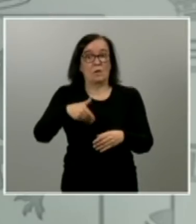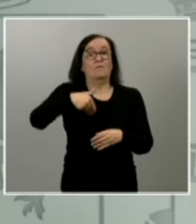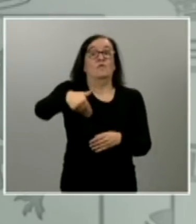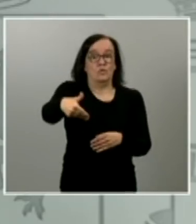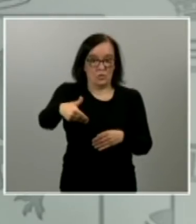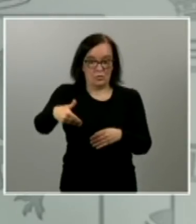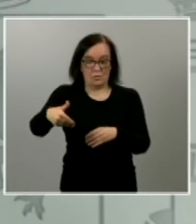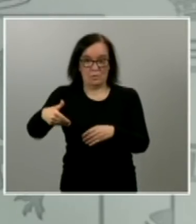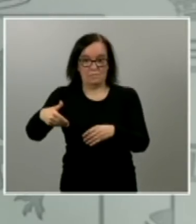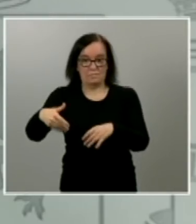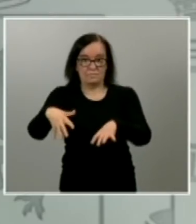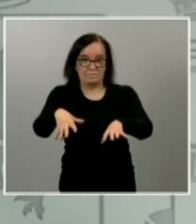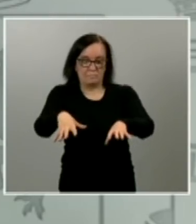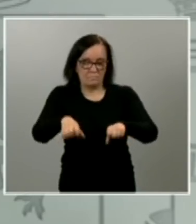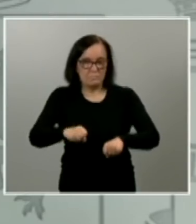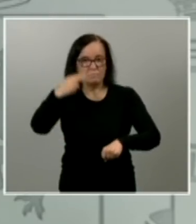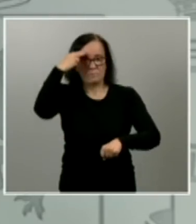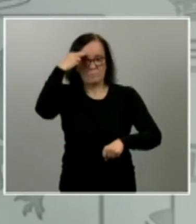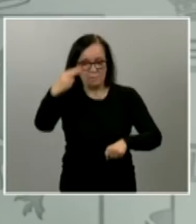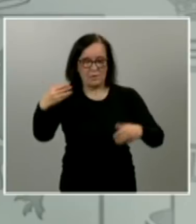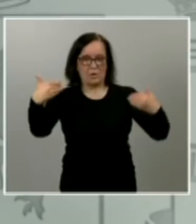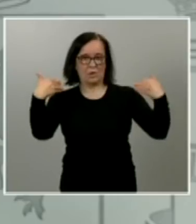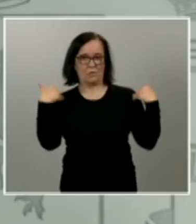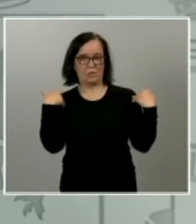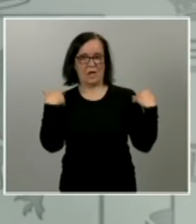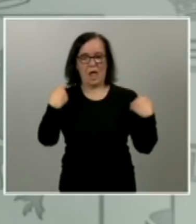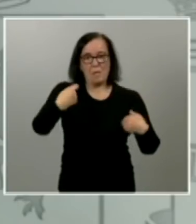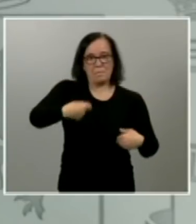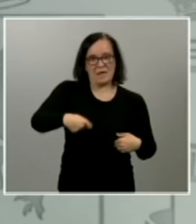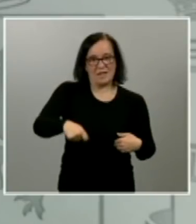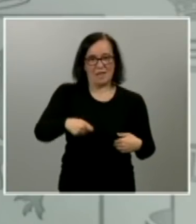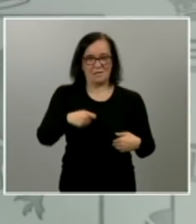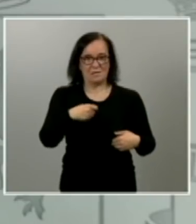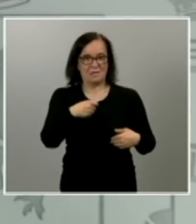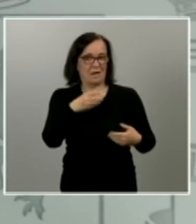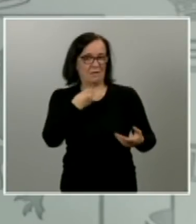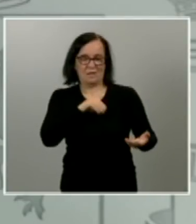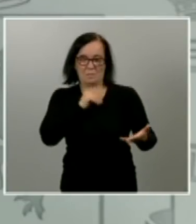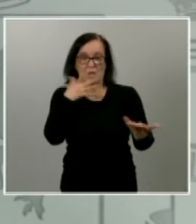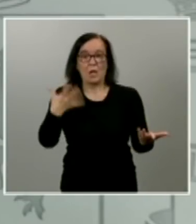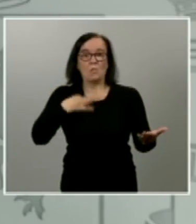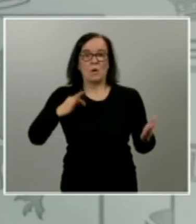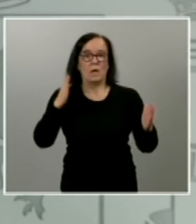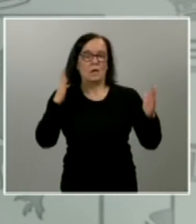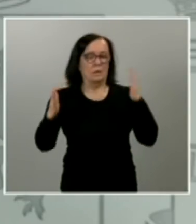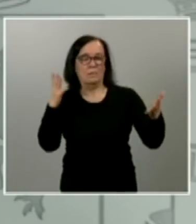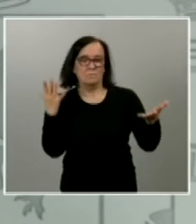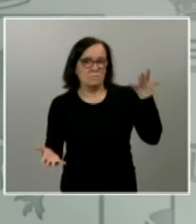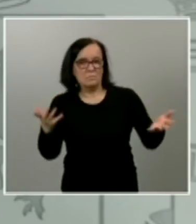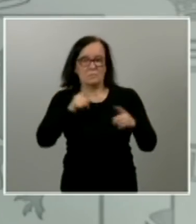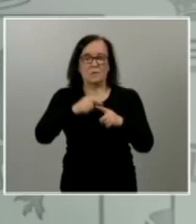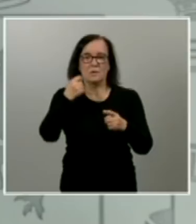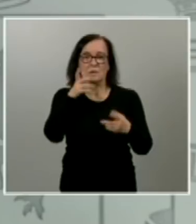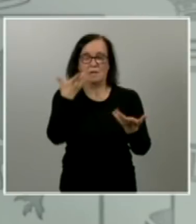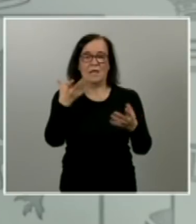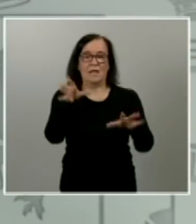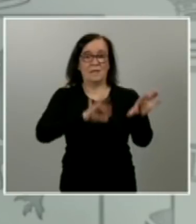ostenten el honor y la responsabilidad de estar al frente de la nación y puedan verse eventualmente sometidas a las decisiones